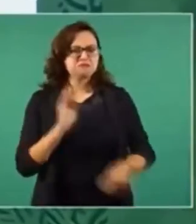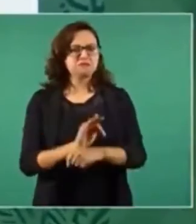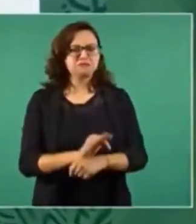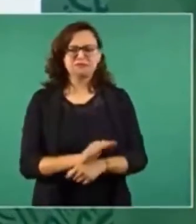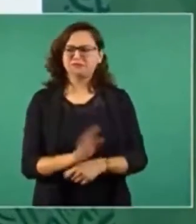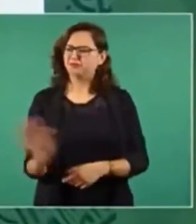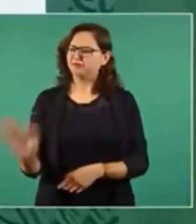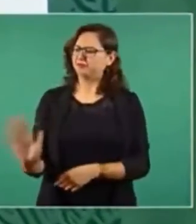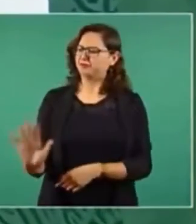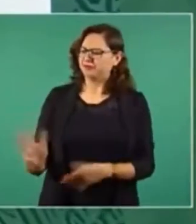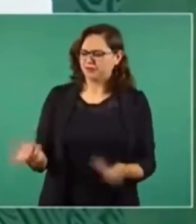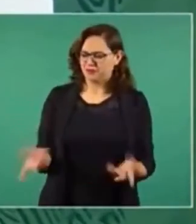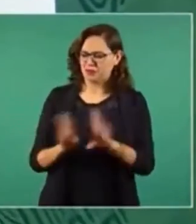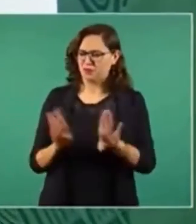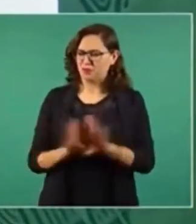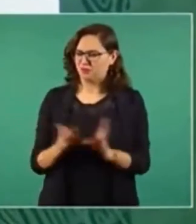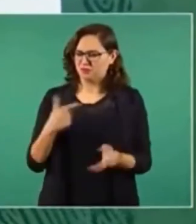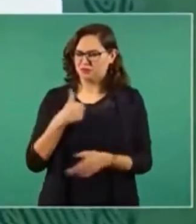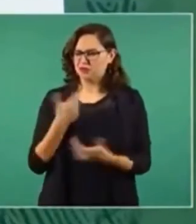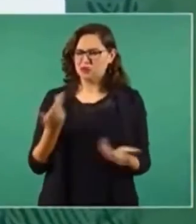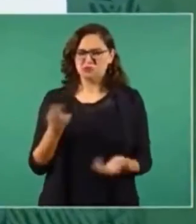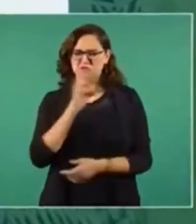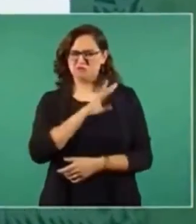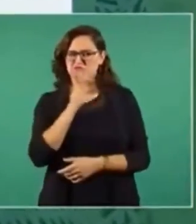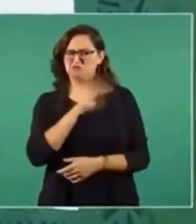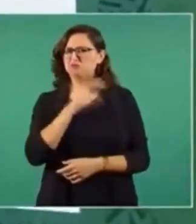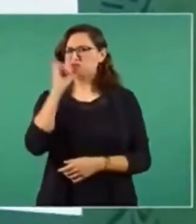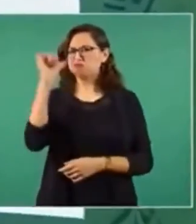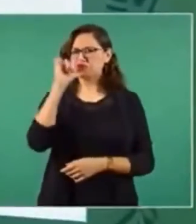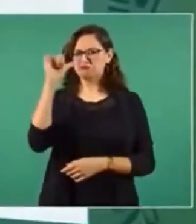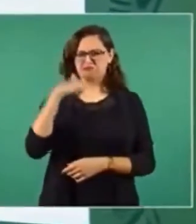ni huir y dar la cara